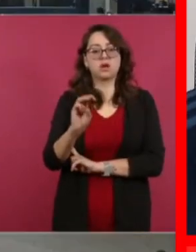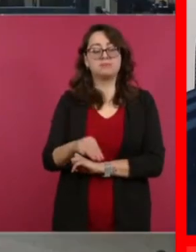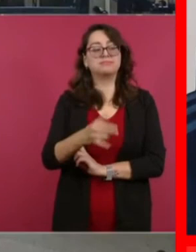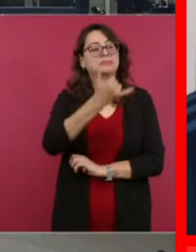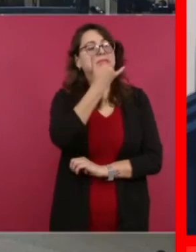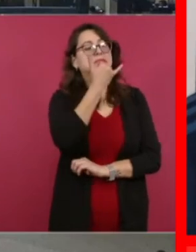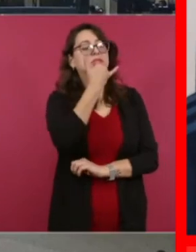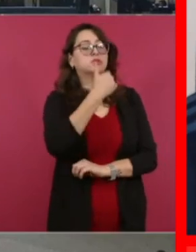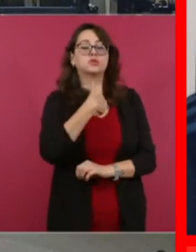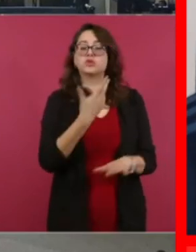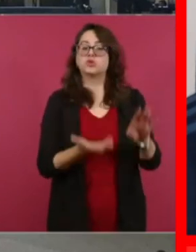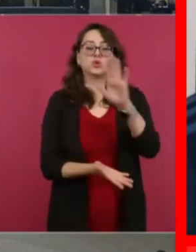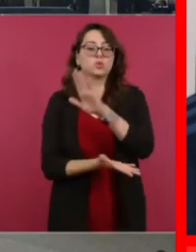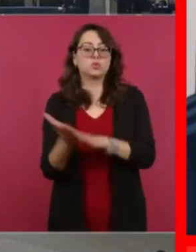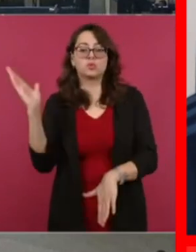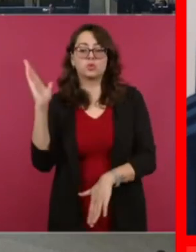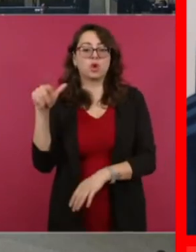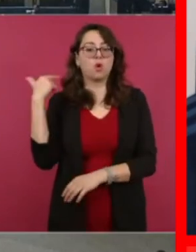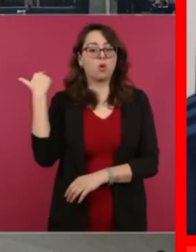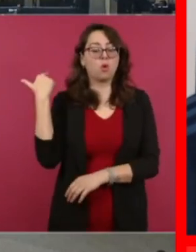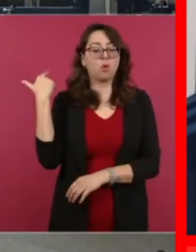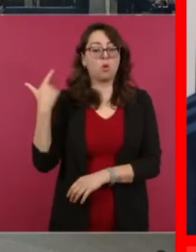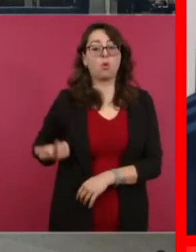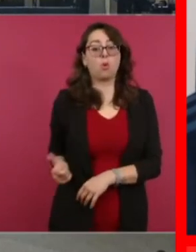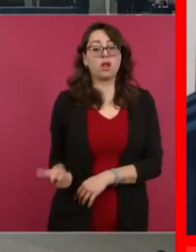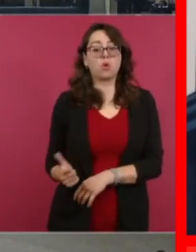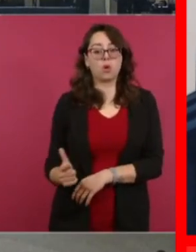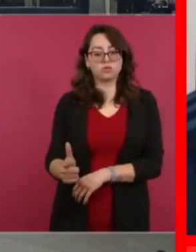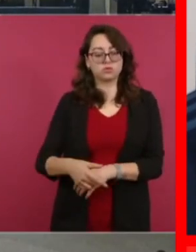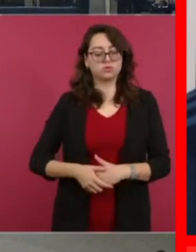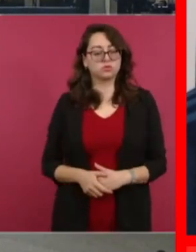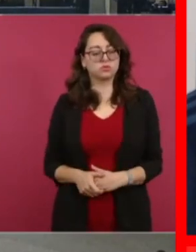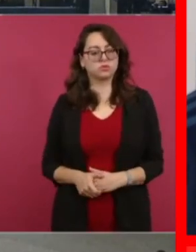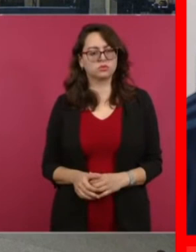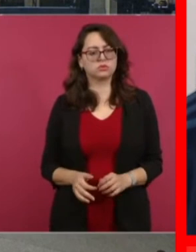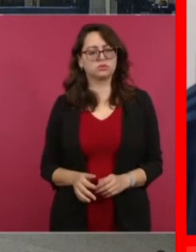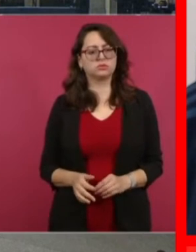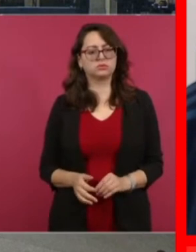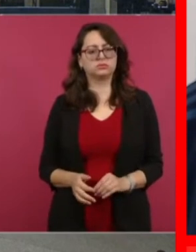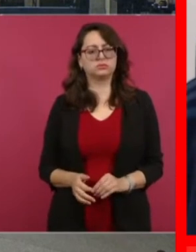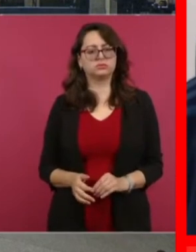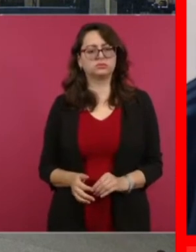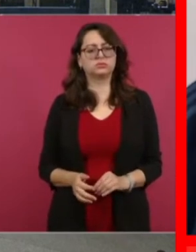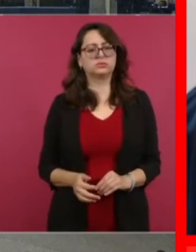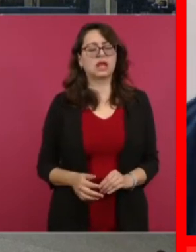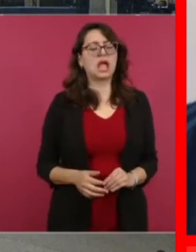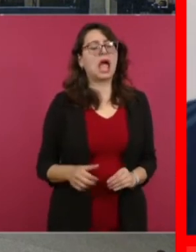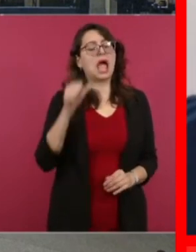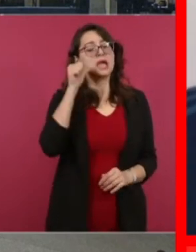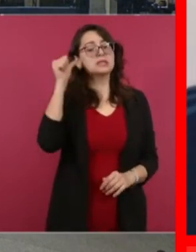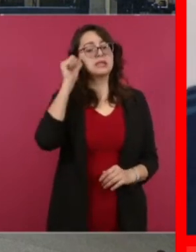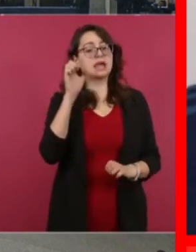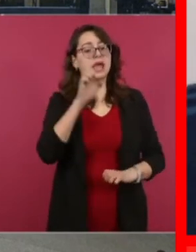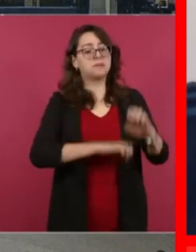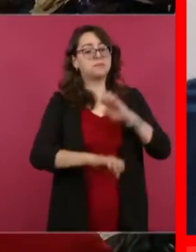Voy a Guanajuato. Miren, rápidamente señor presidente, el día de ayer la empresa Volcan pidió a la